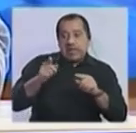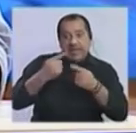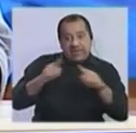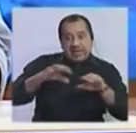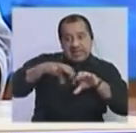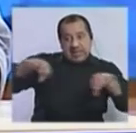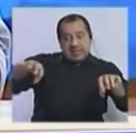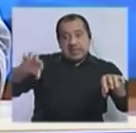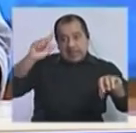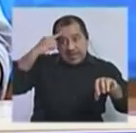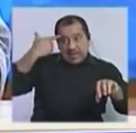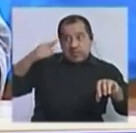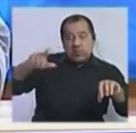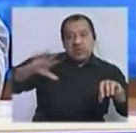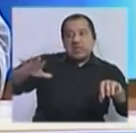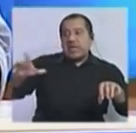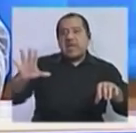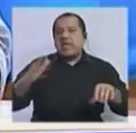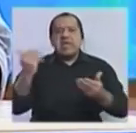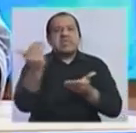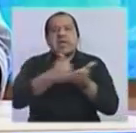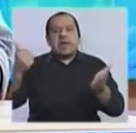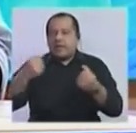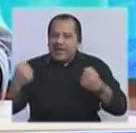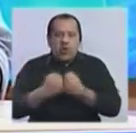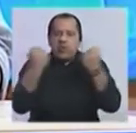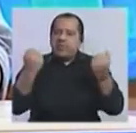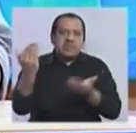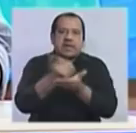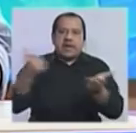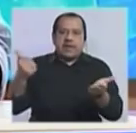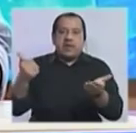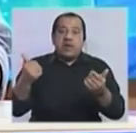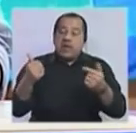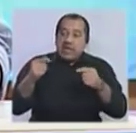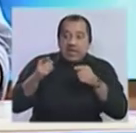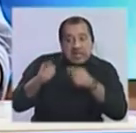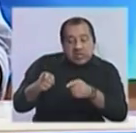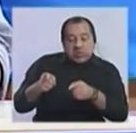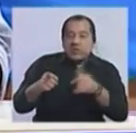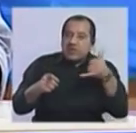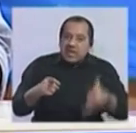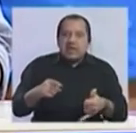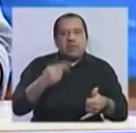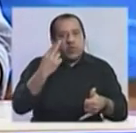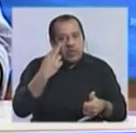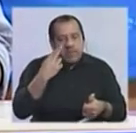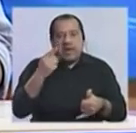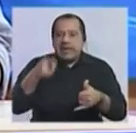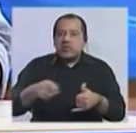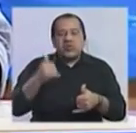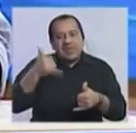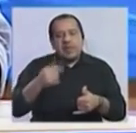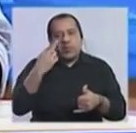oposición dice que eso hay que corregirlo de un hachazo, de un shock, de un ajuste y eso trae efectos negativos, trae